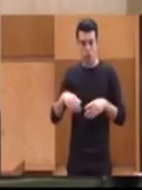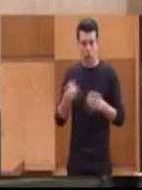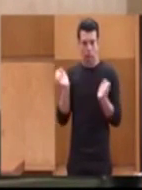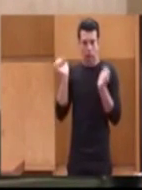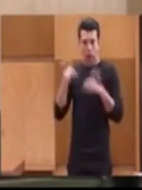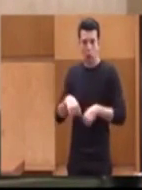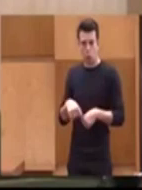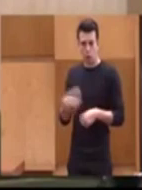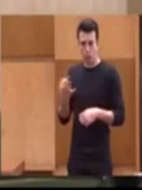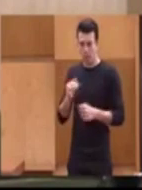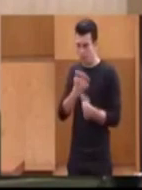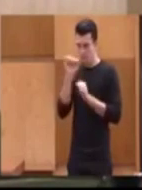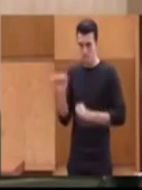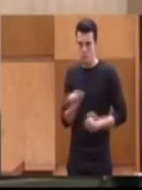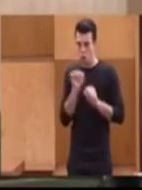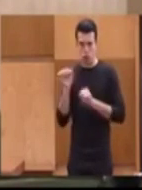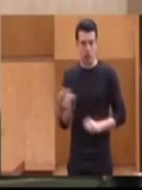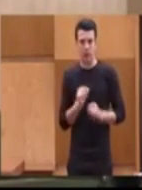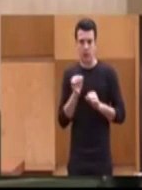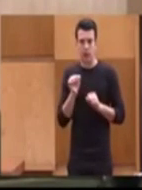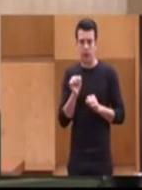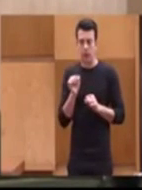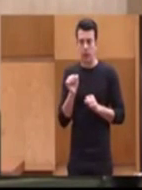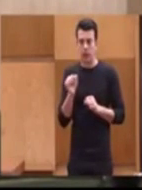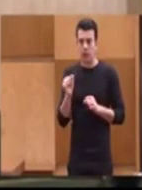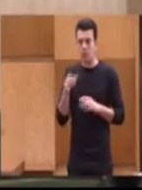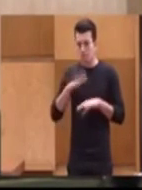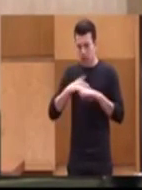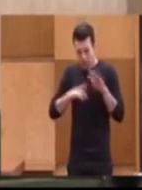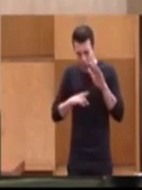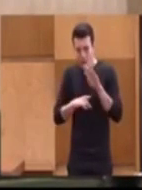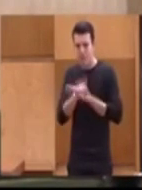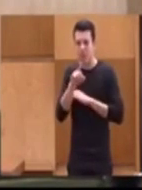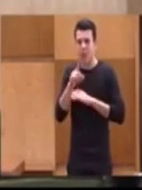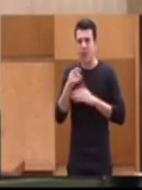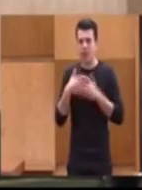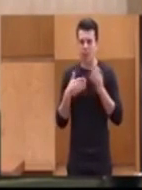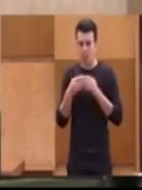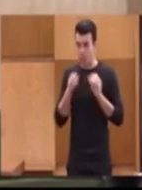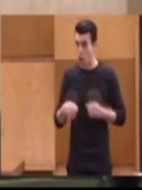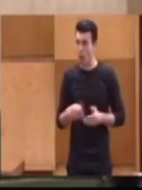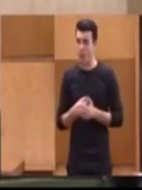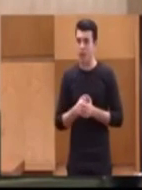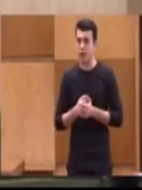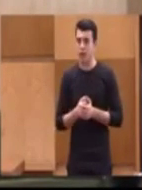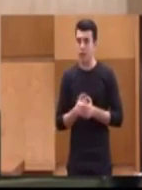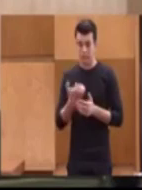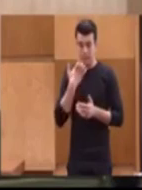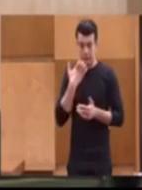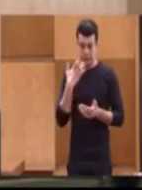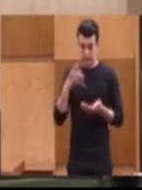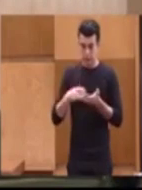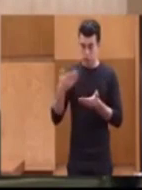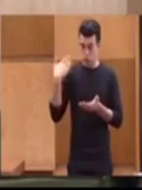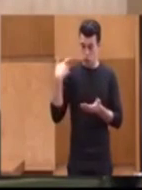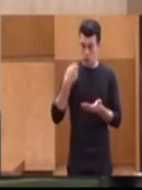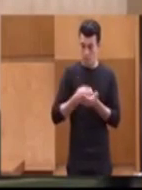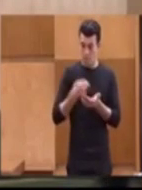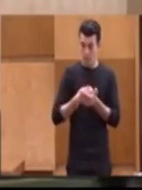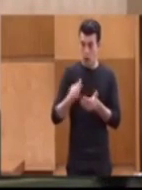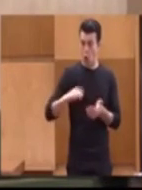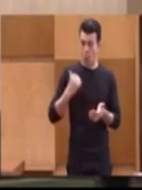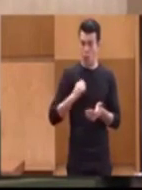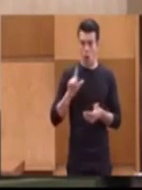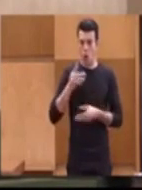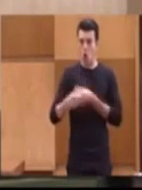debemos blindar las pensiones avanzando en el desarrollo así de nuestra democracia? Insisto, si se hizo con el pago de la deuda,